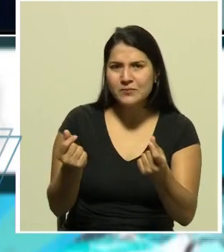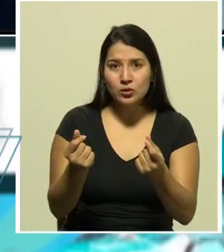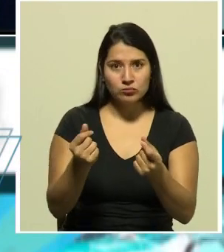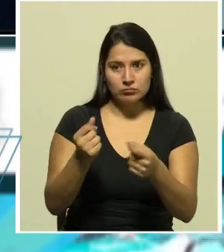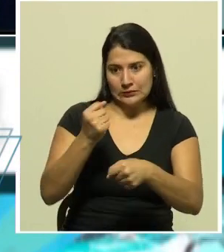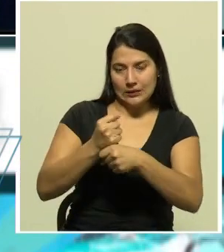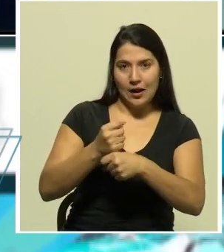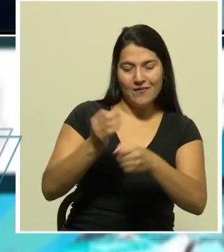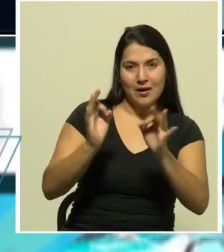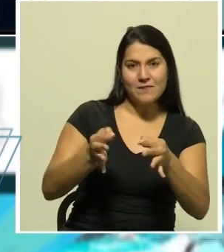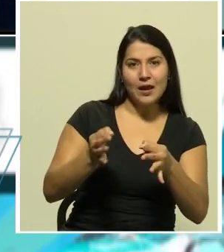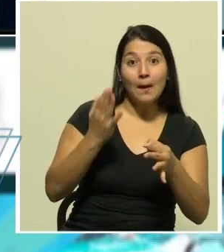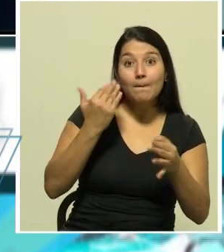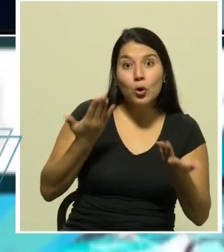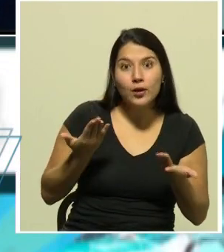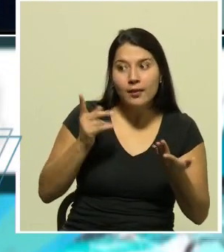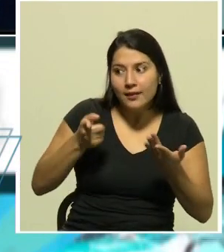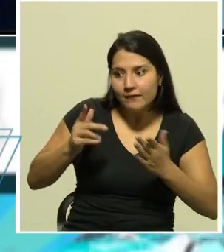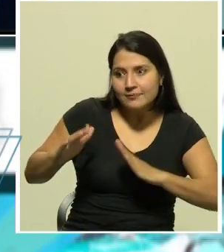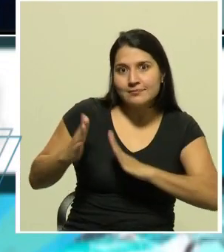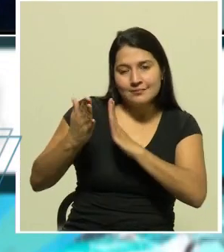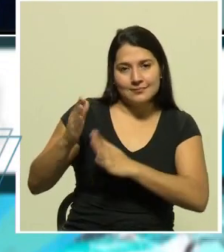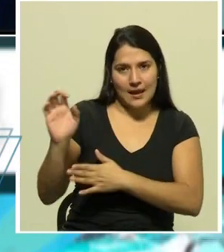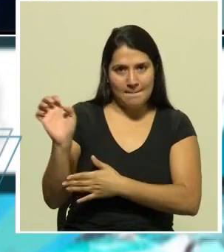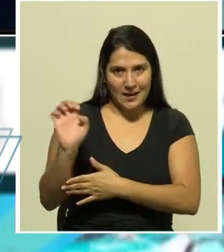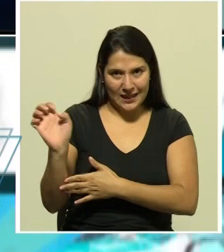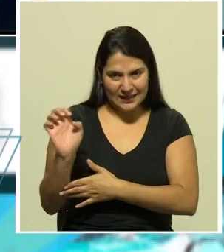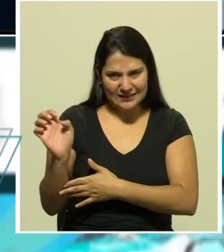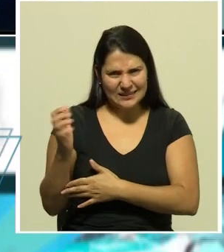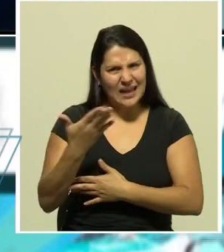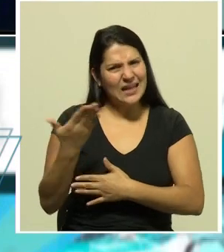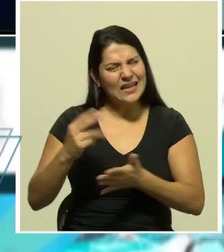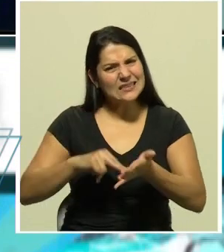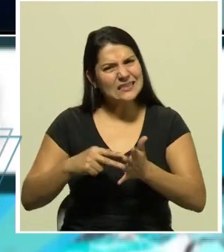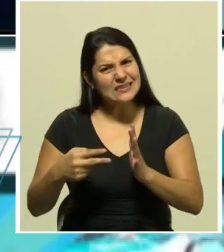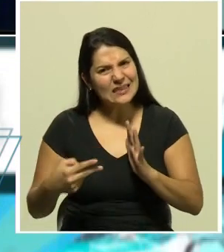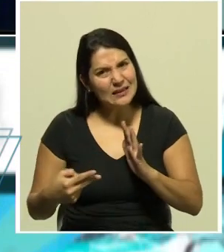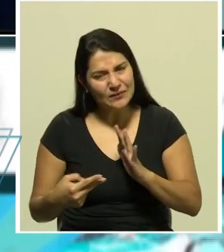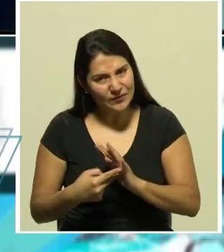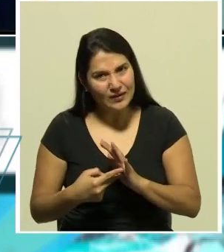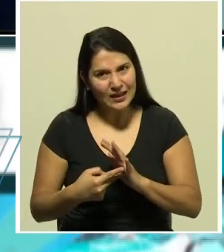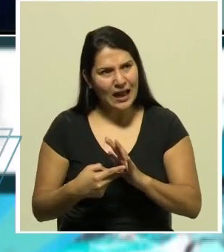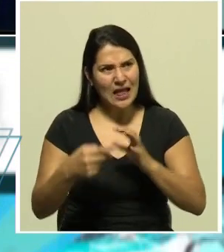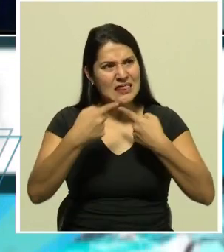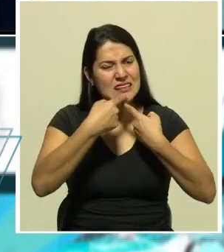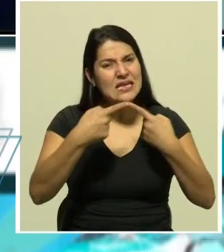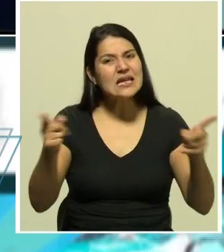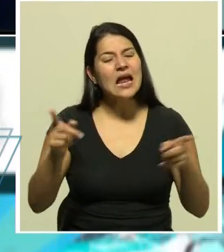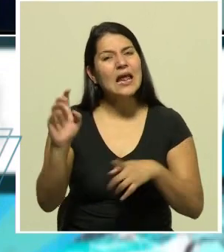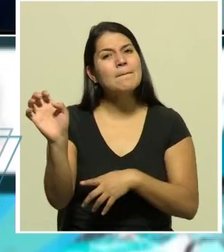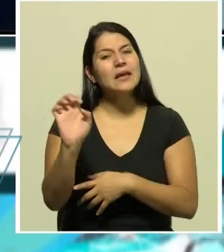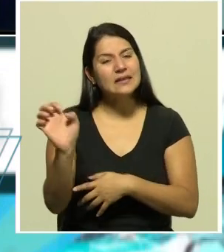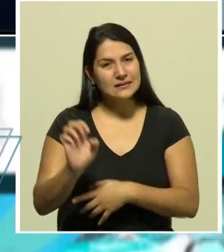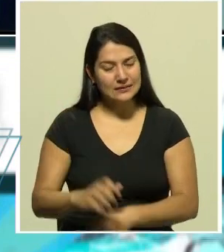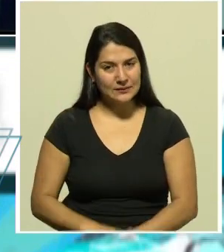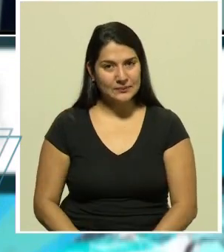porque se trata de una emergencia. ¿Qué significa legalmente la declaratoria de emergencia?